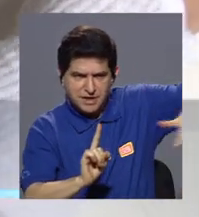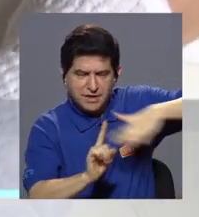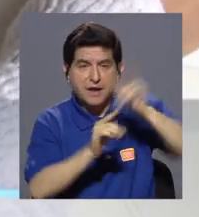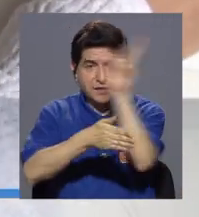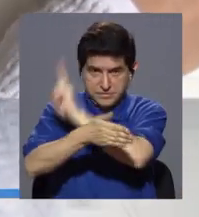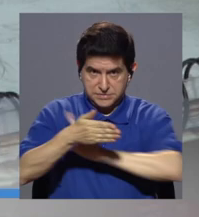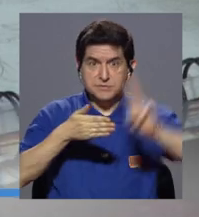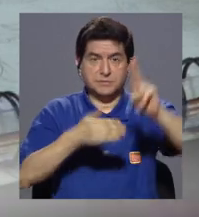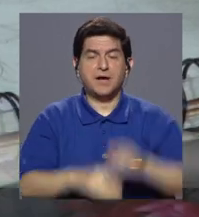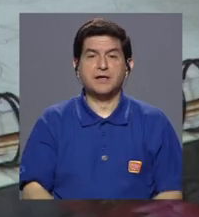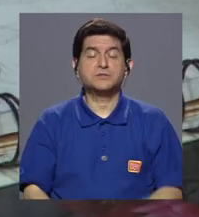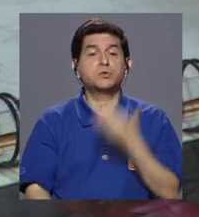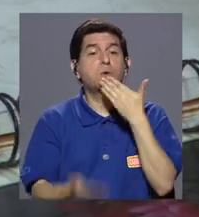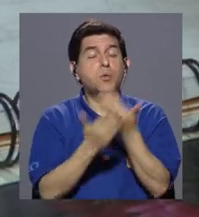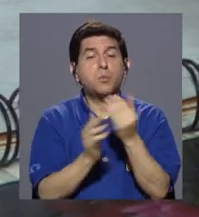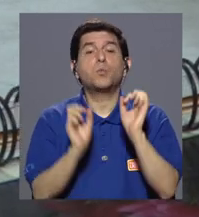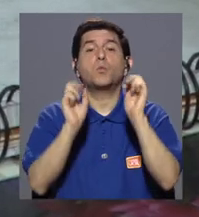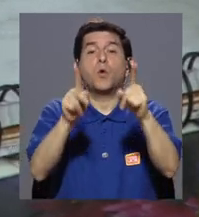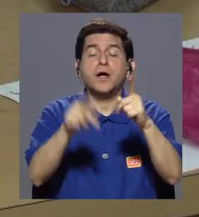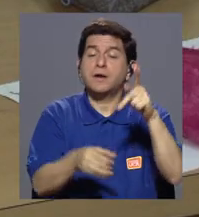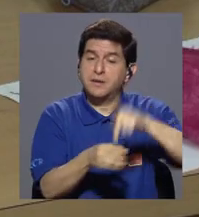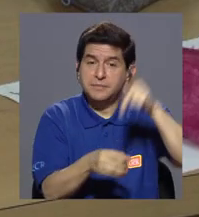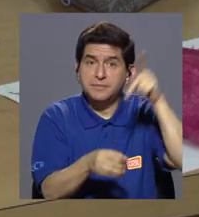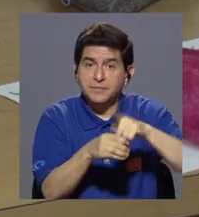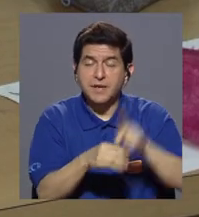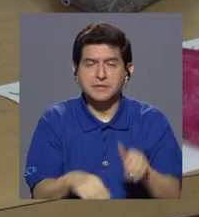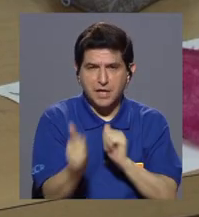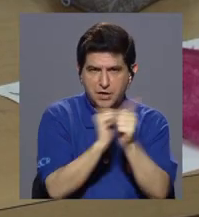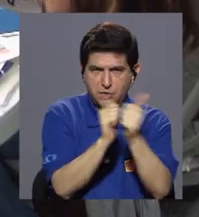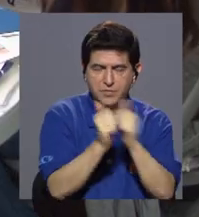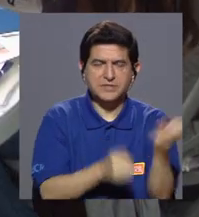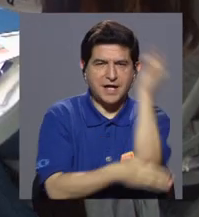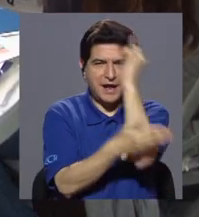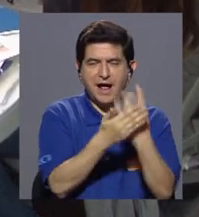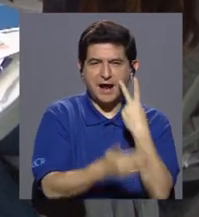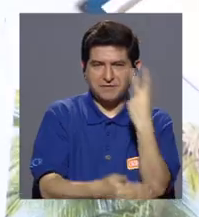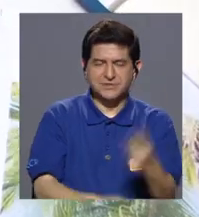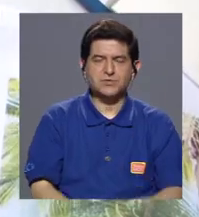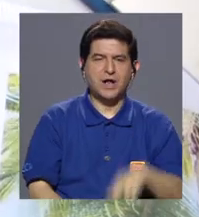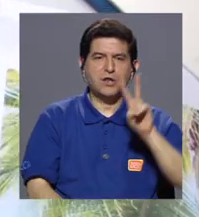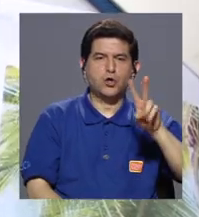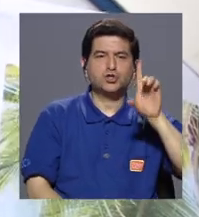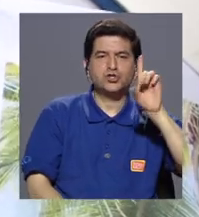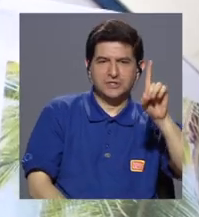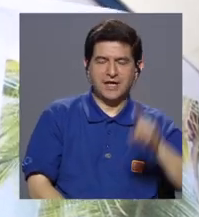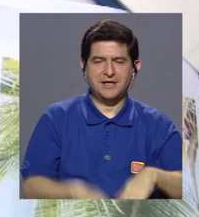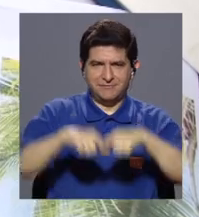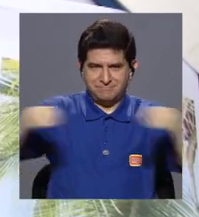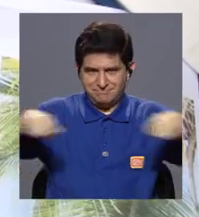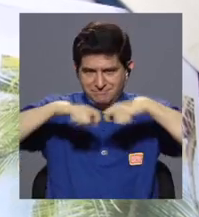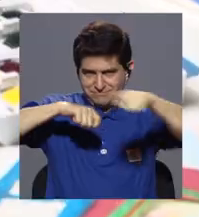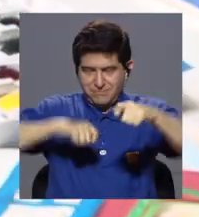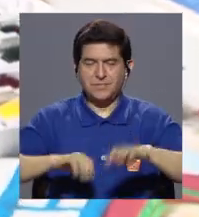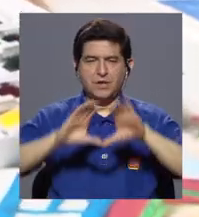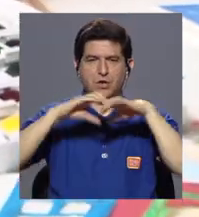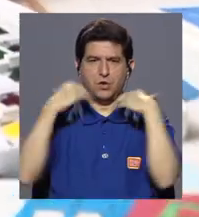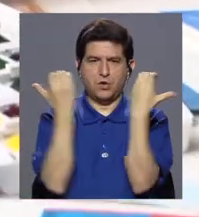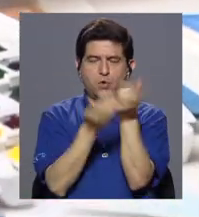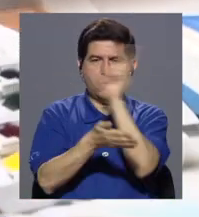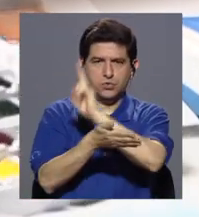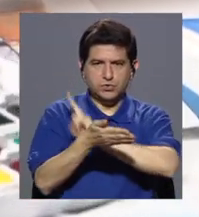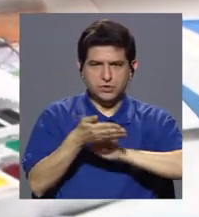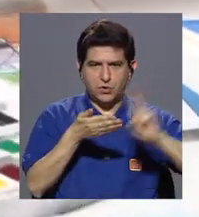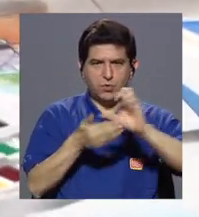universitario, es una buena oportunidad para participar del Certamen de Artes Visuales Bidimensionales, convocado por el Consejo